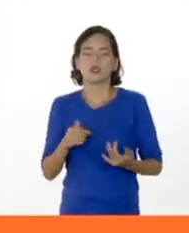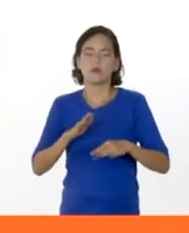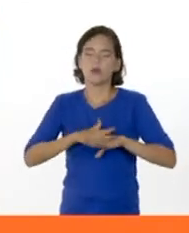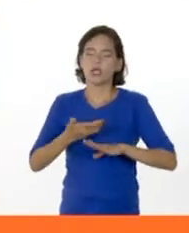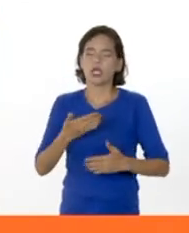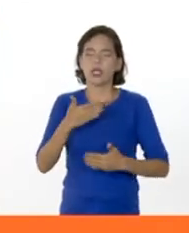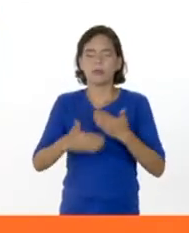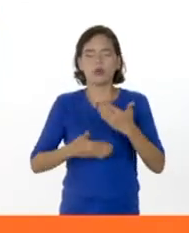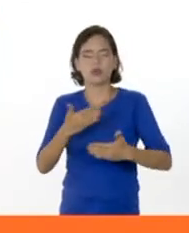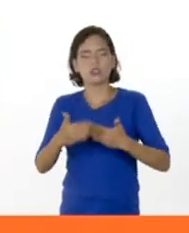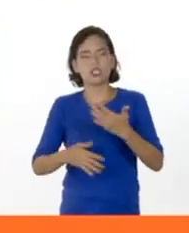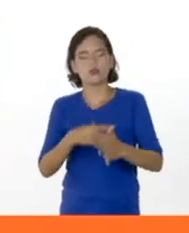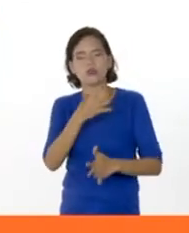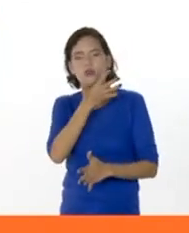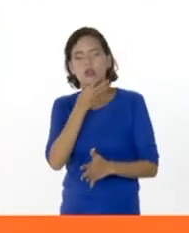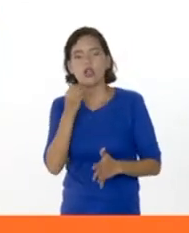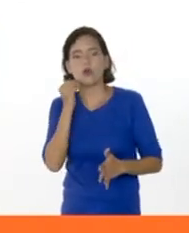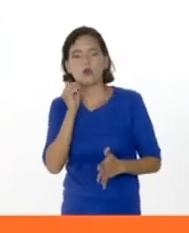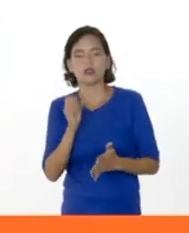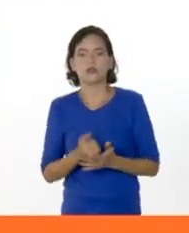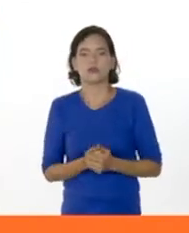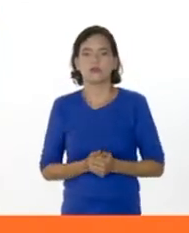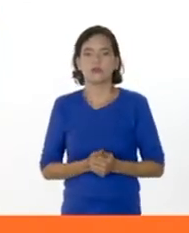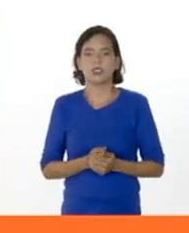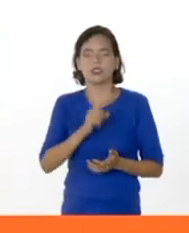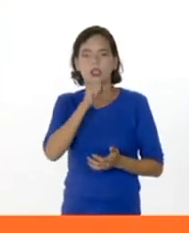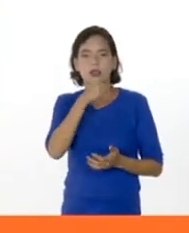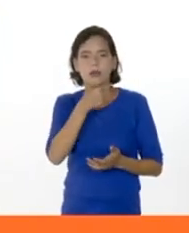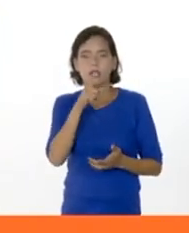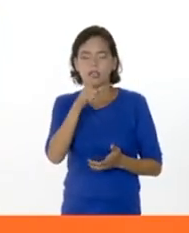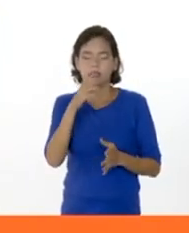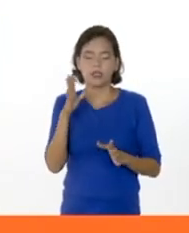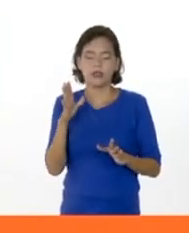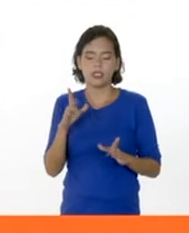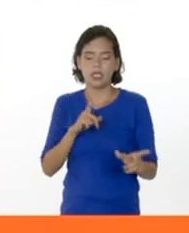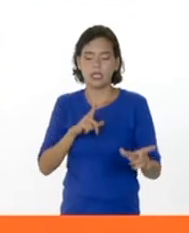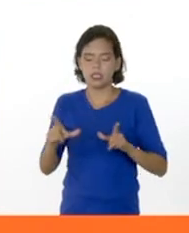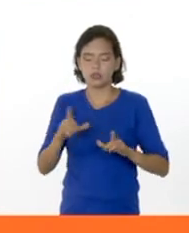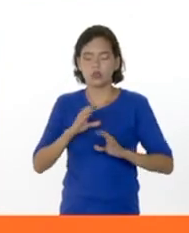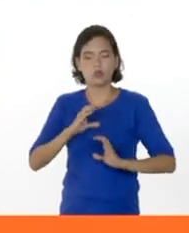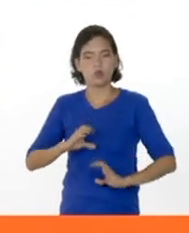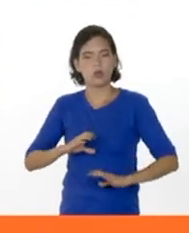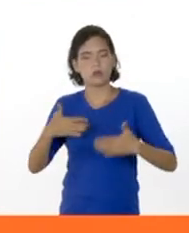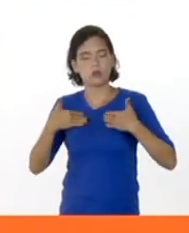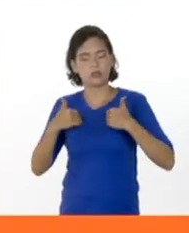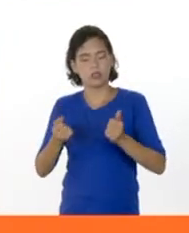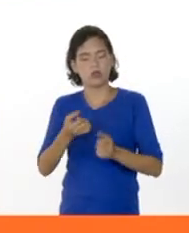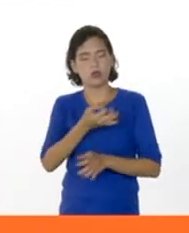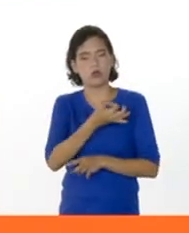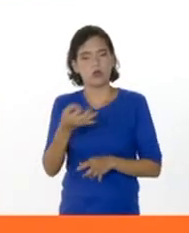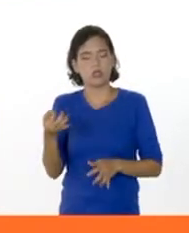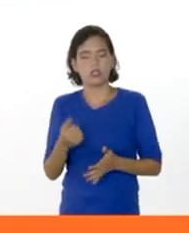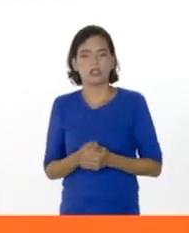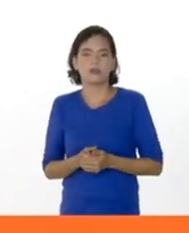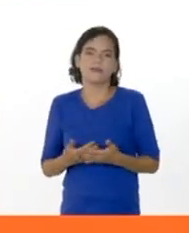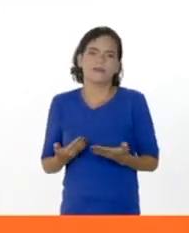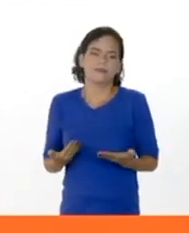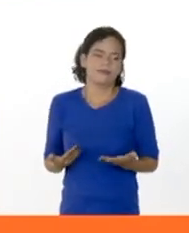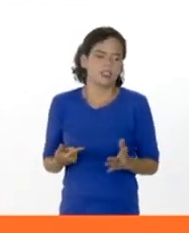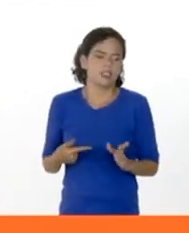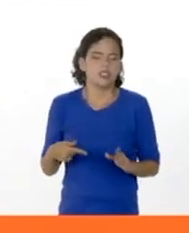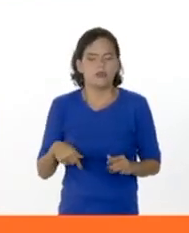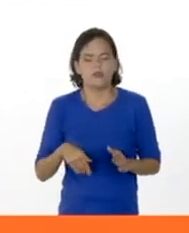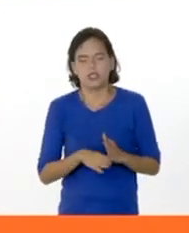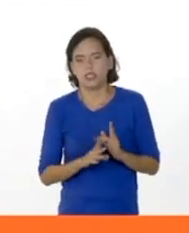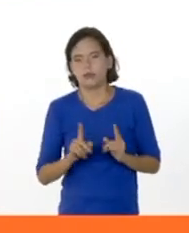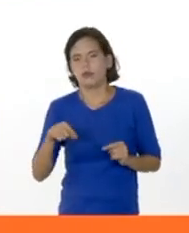proceso de la adolescencia... De la adolescencia. ...y la adultez, que debiste haber madurado tu cuerpo de una forma sana, correcta y adecuada, bueno, te fuiste por los